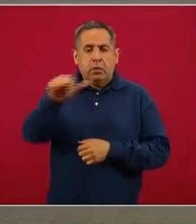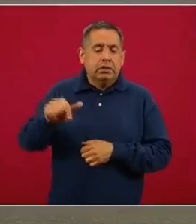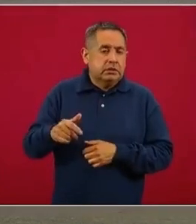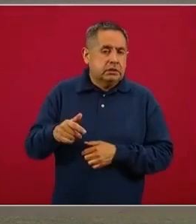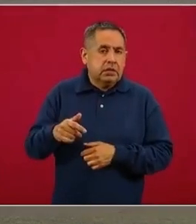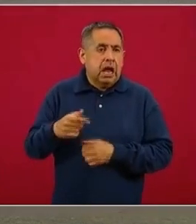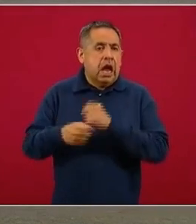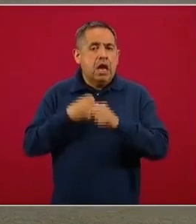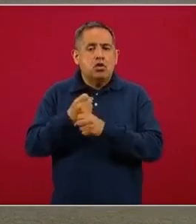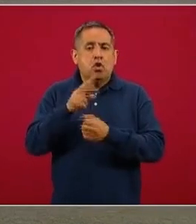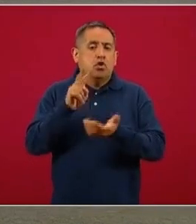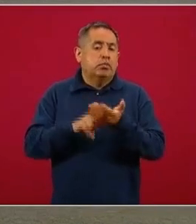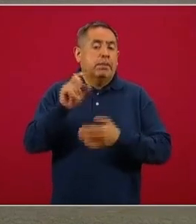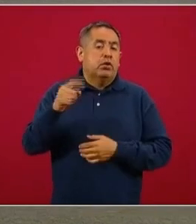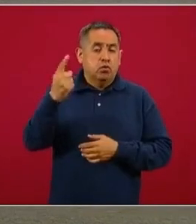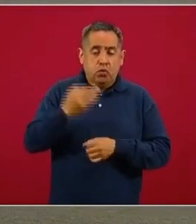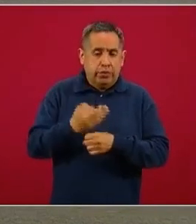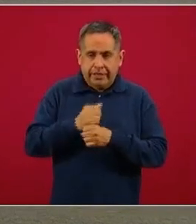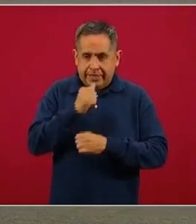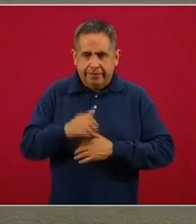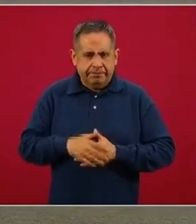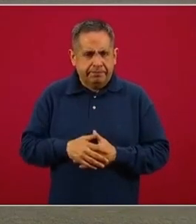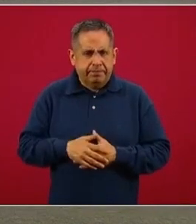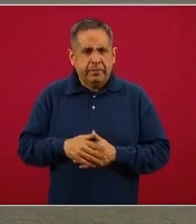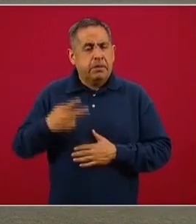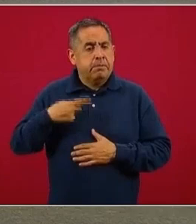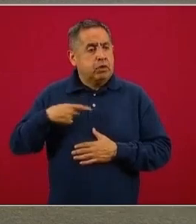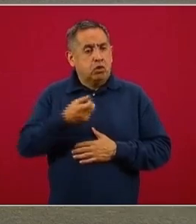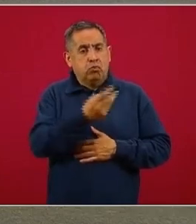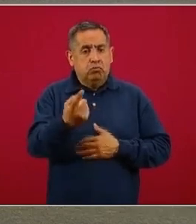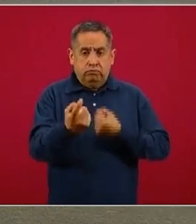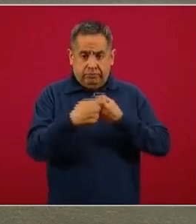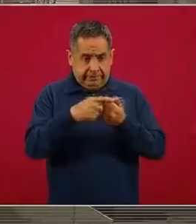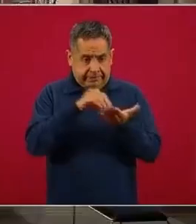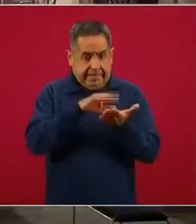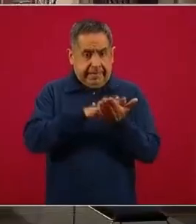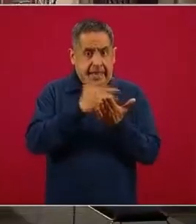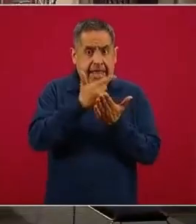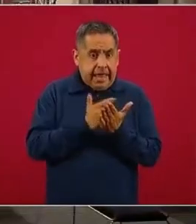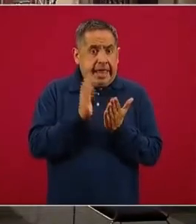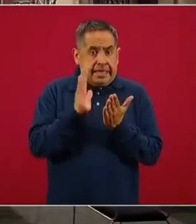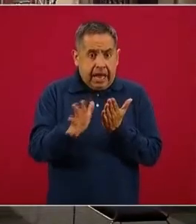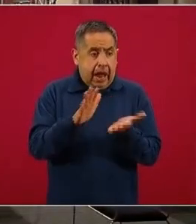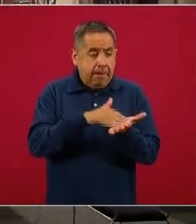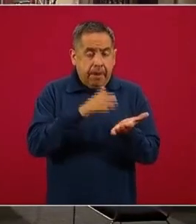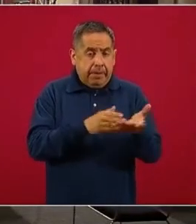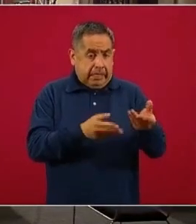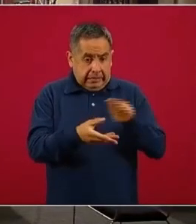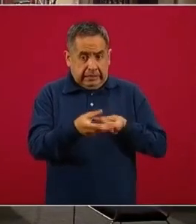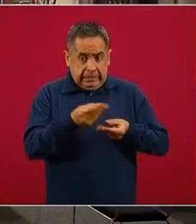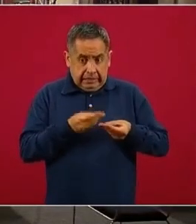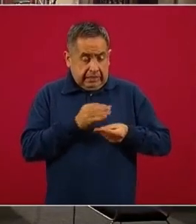al Censo para el ejercicio fiscal 2021. Pero las personas que ya fueron censadas y que ya entregaron documentación